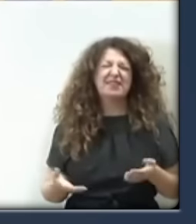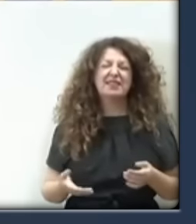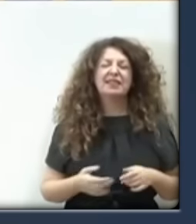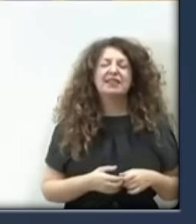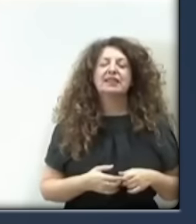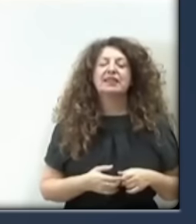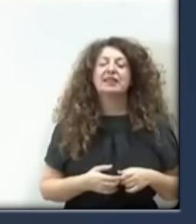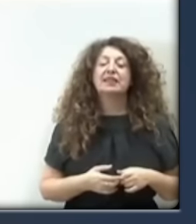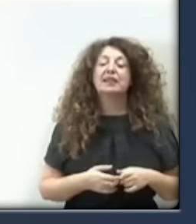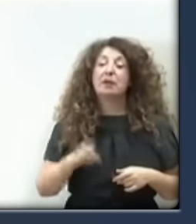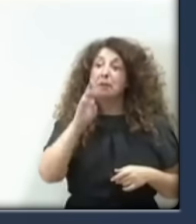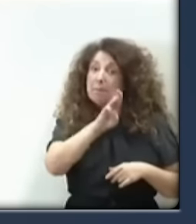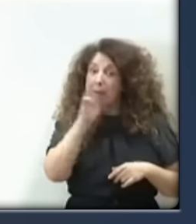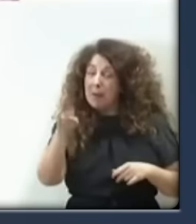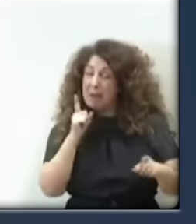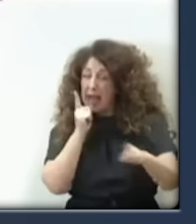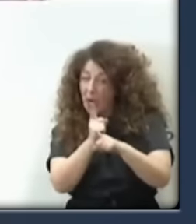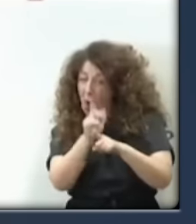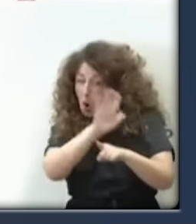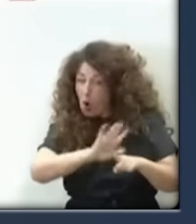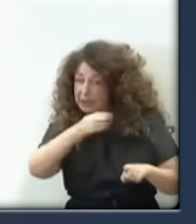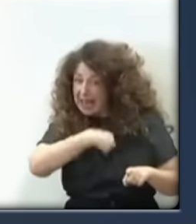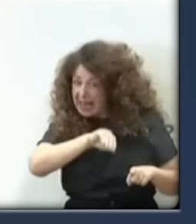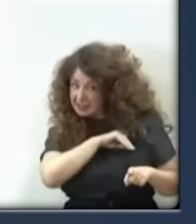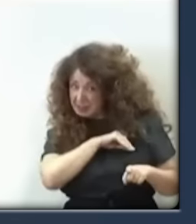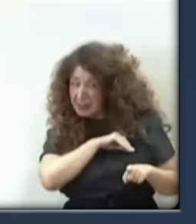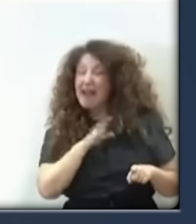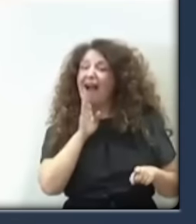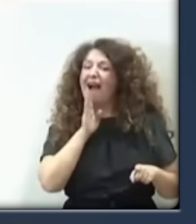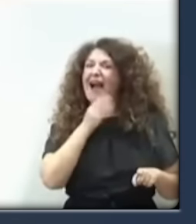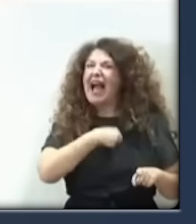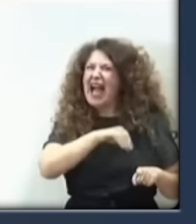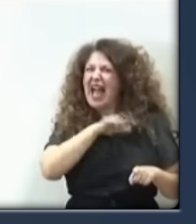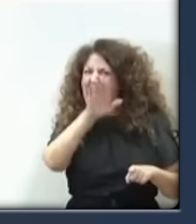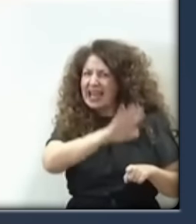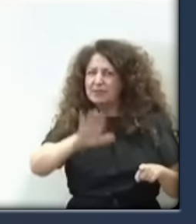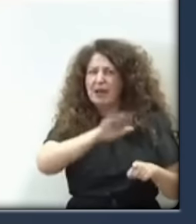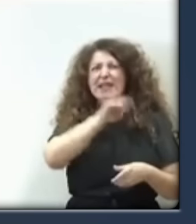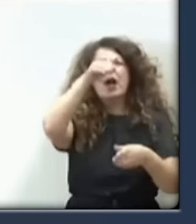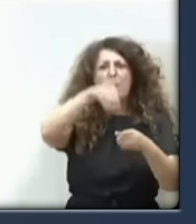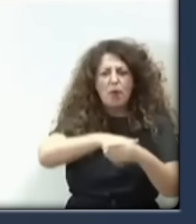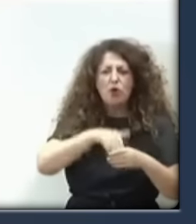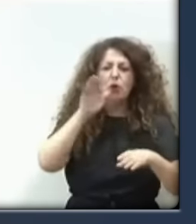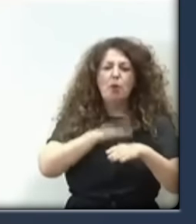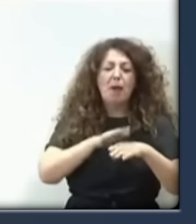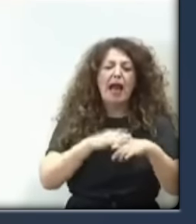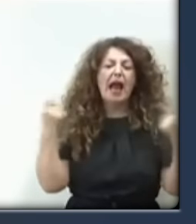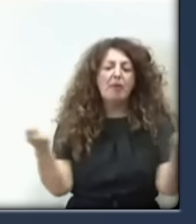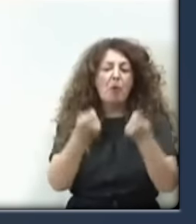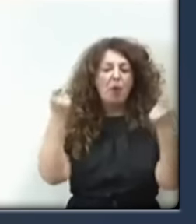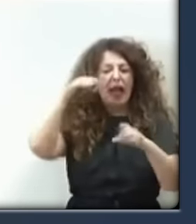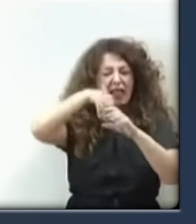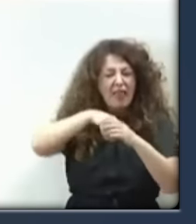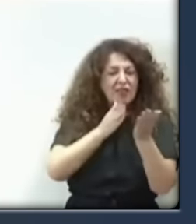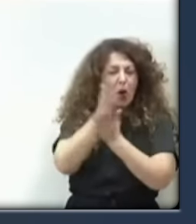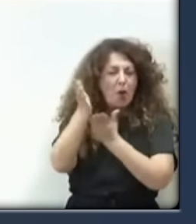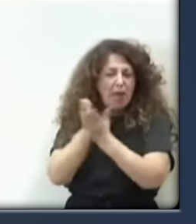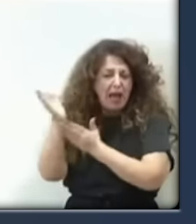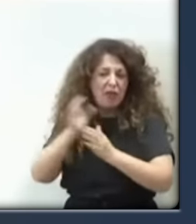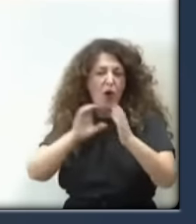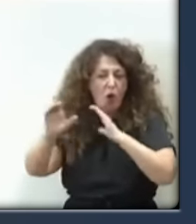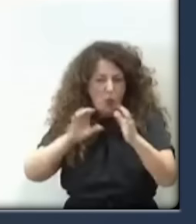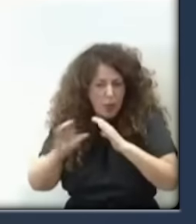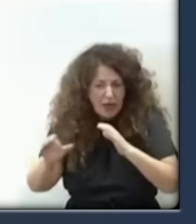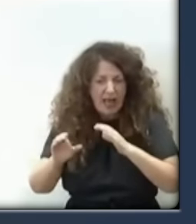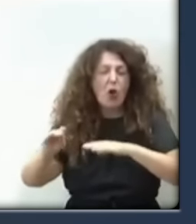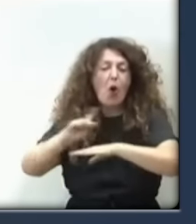el Partido Popular de España de lo que votó respecto a la regulación de la publicidad de los medios de comunicación, la base de datos